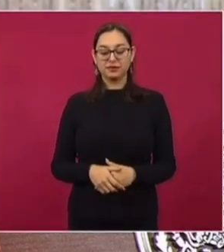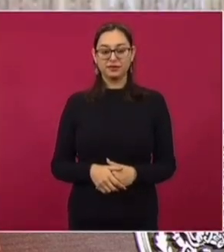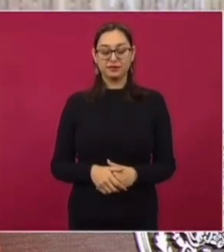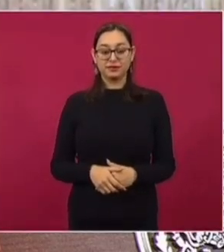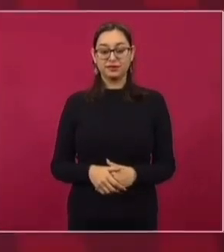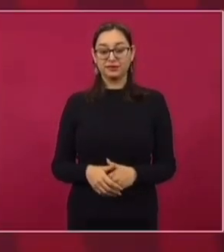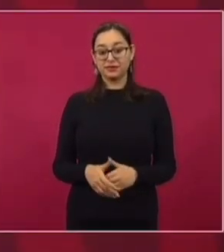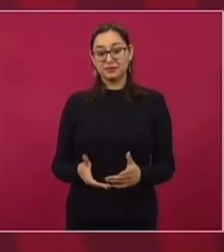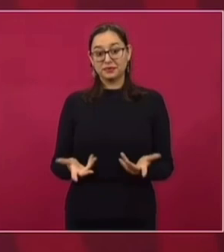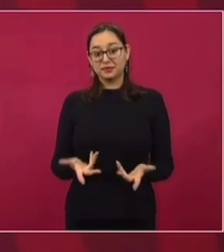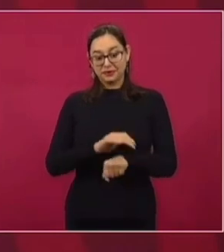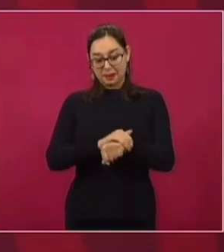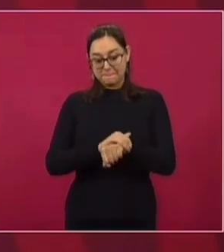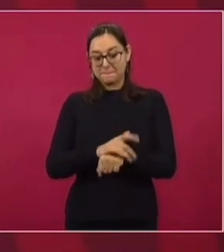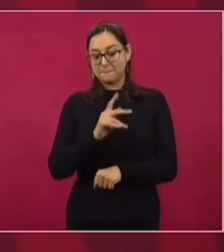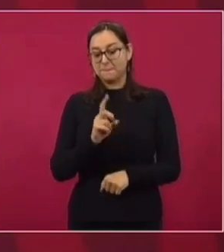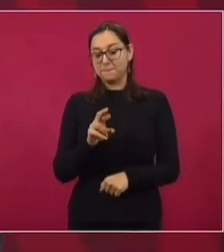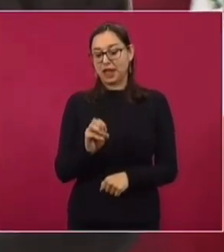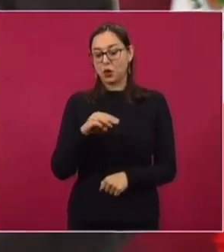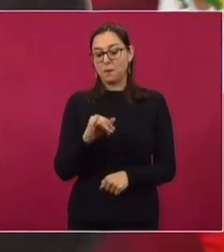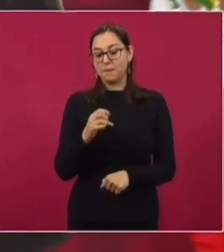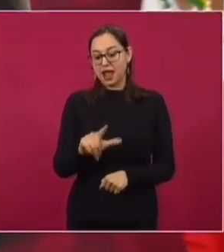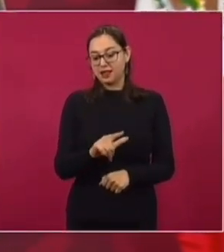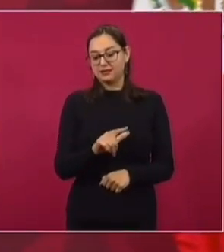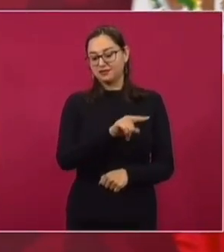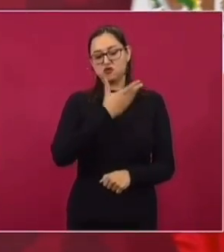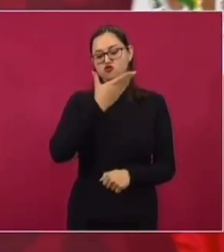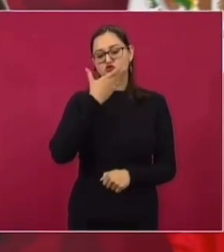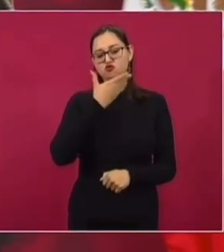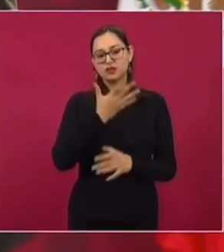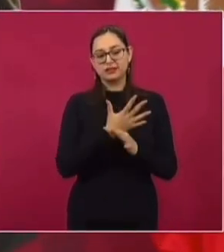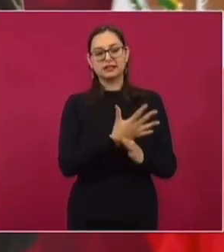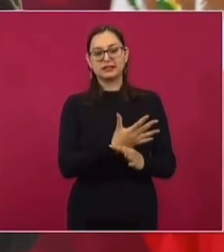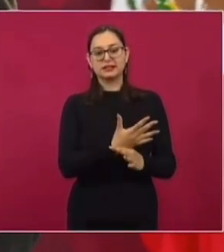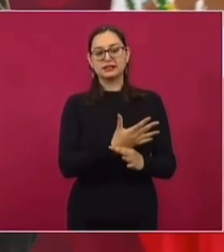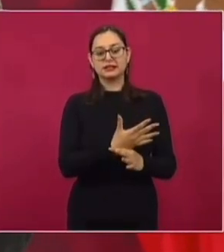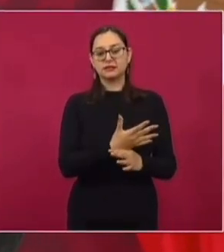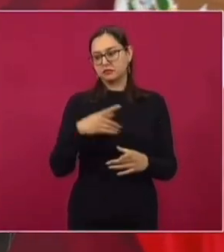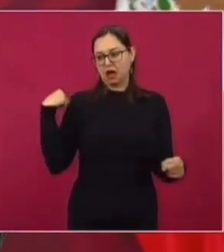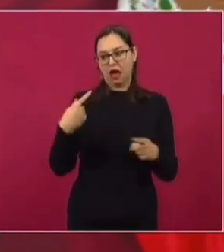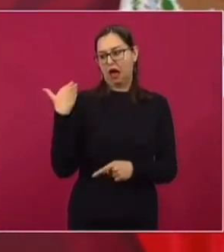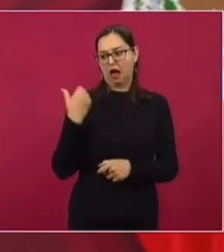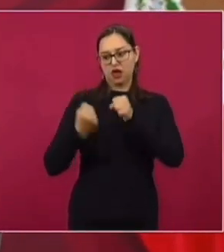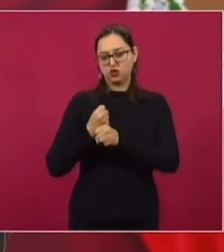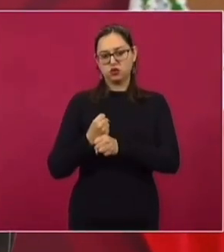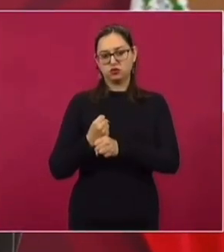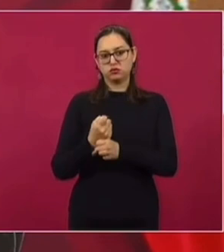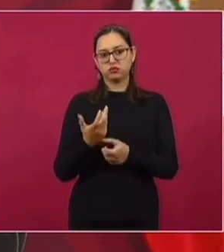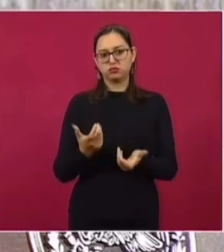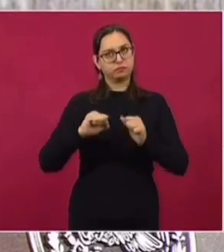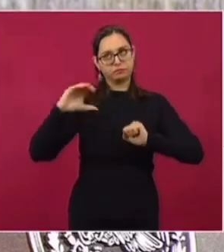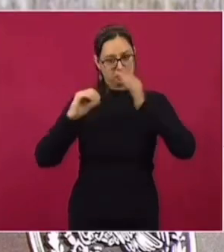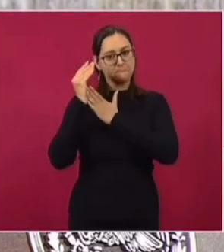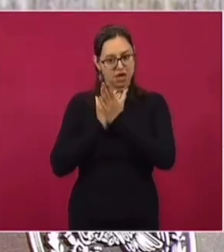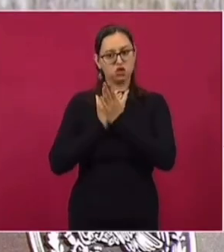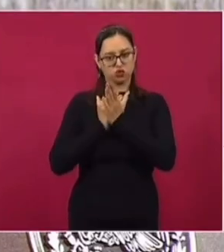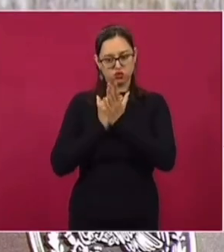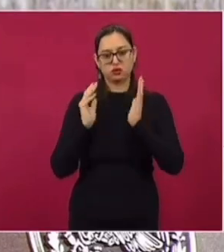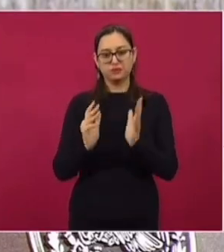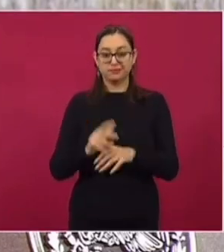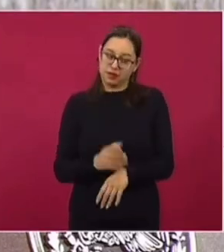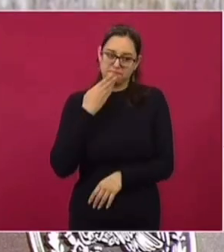Y mi amigo Pedro Miguel dice que hubo menos ahora, y que qué bueno porque